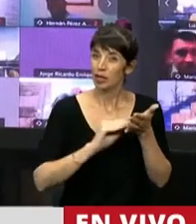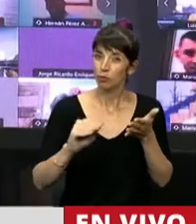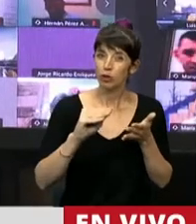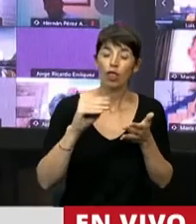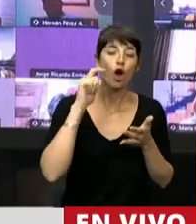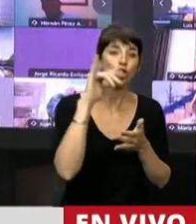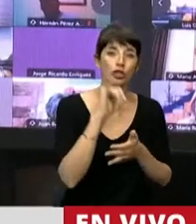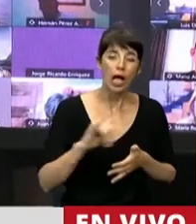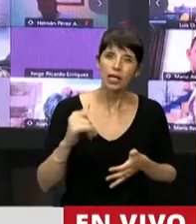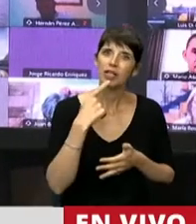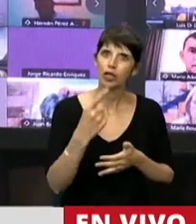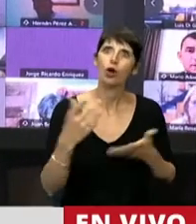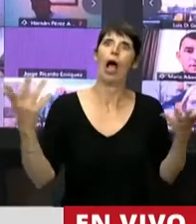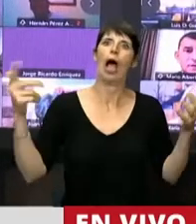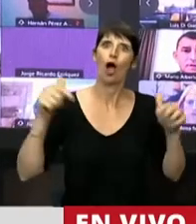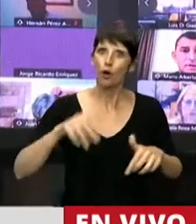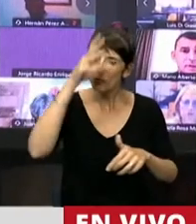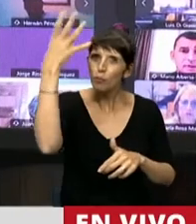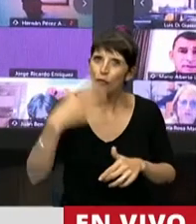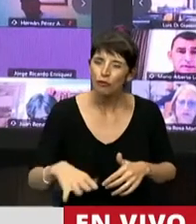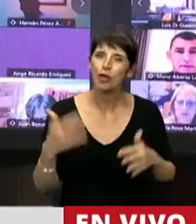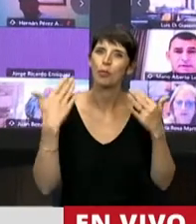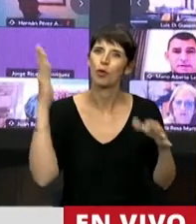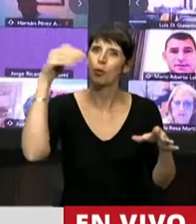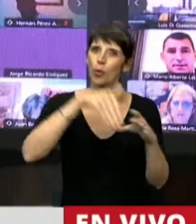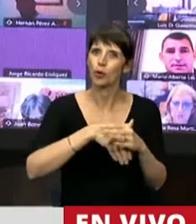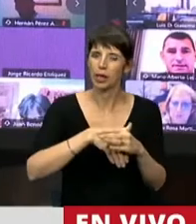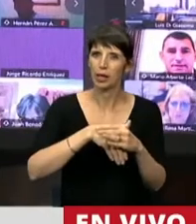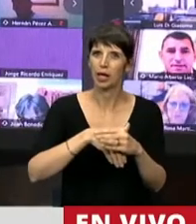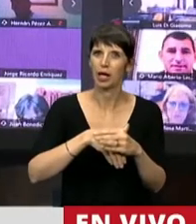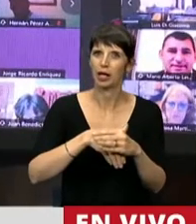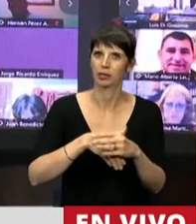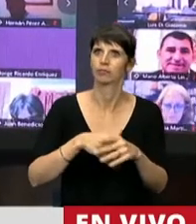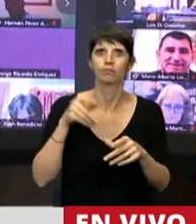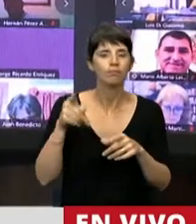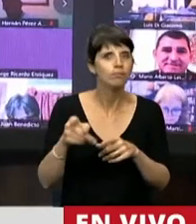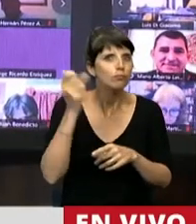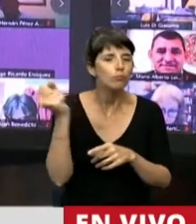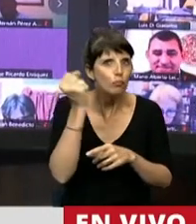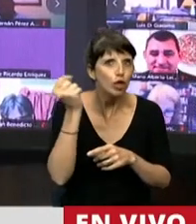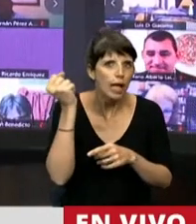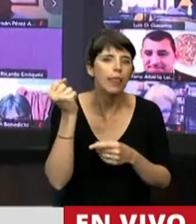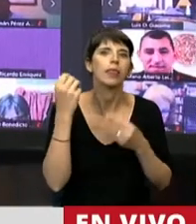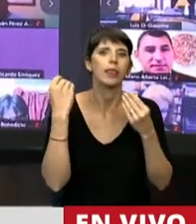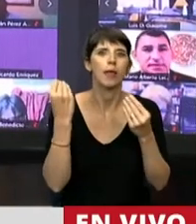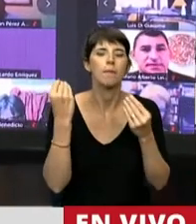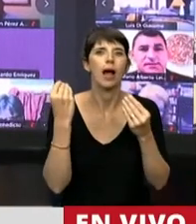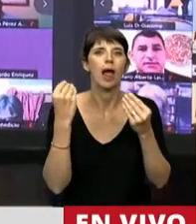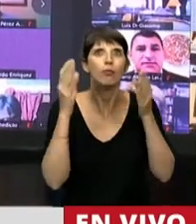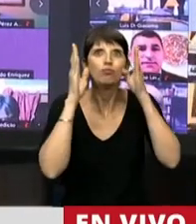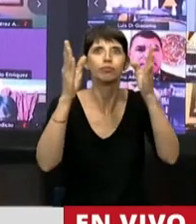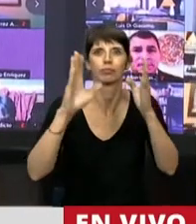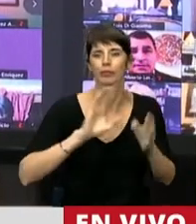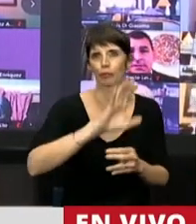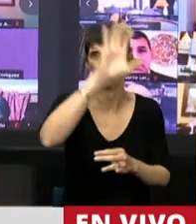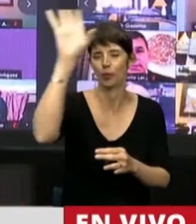González, enhorabuena que podamos votar como un gesto esencial del interior, un proyecto